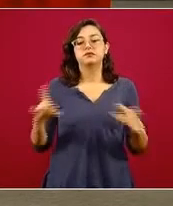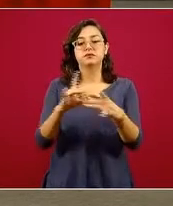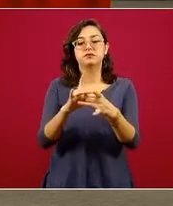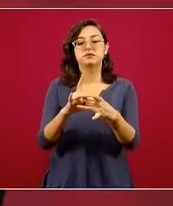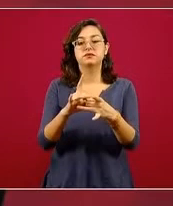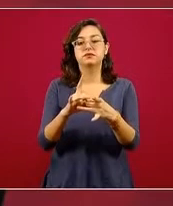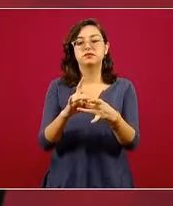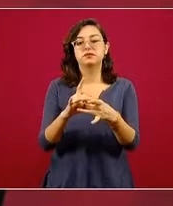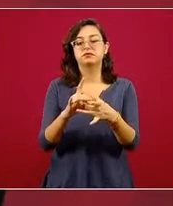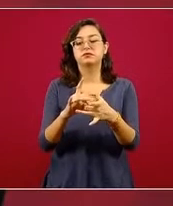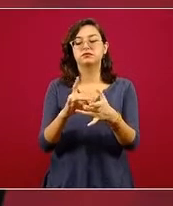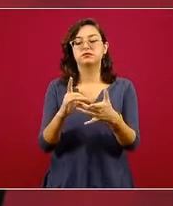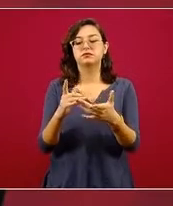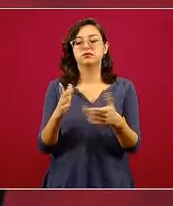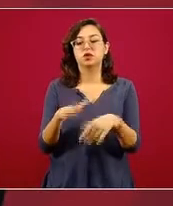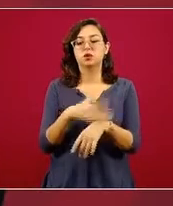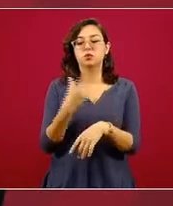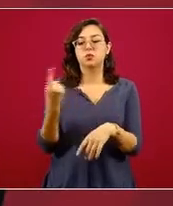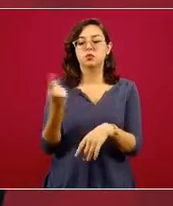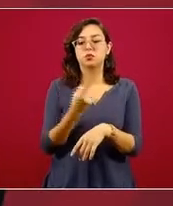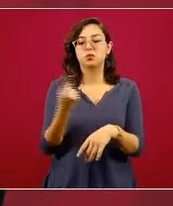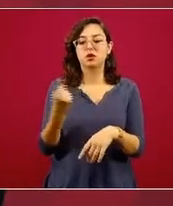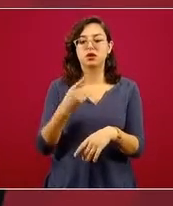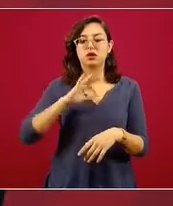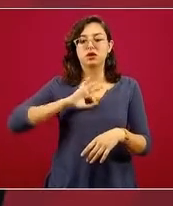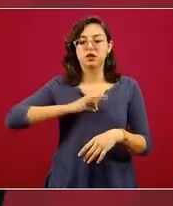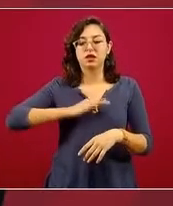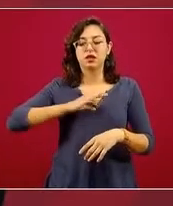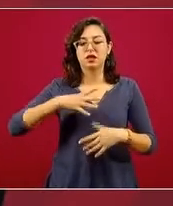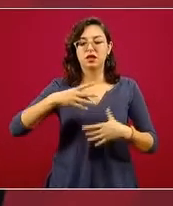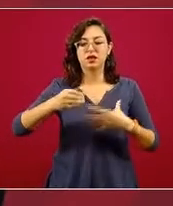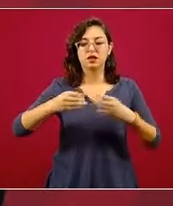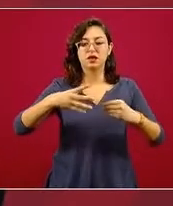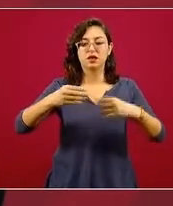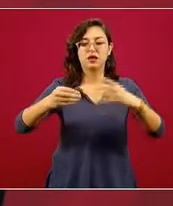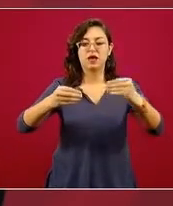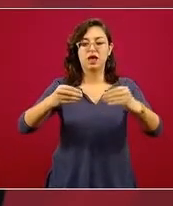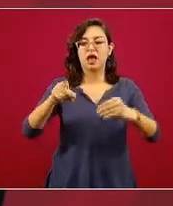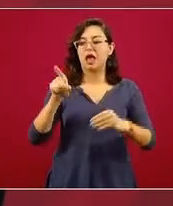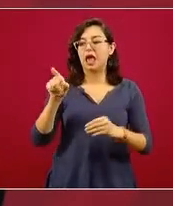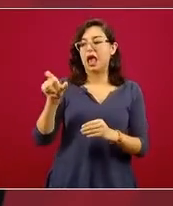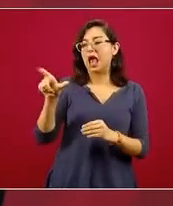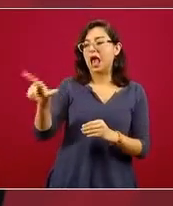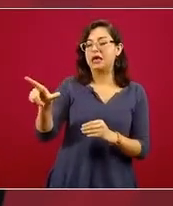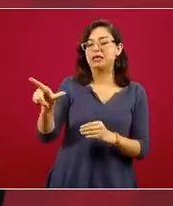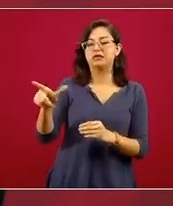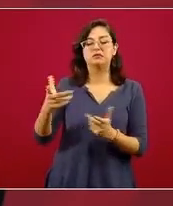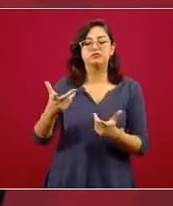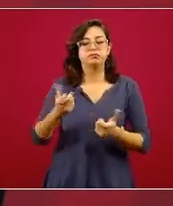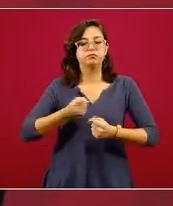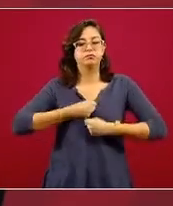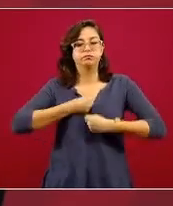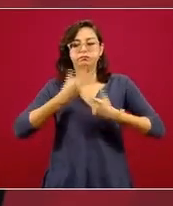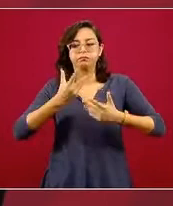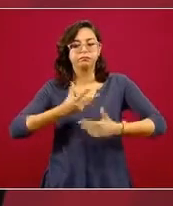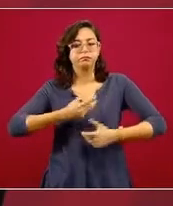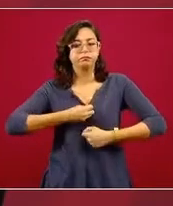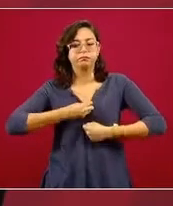desde que empezó la epidemia él fue muy expresivo. Es un